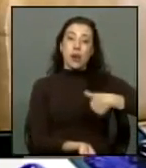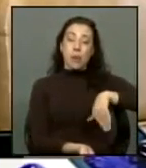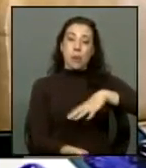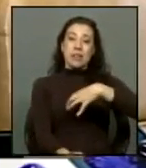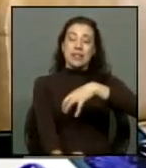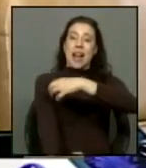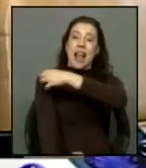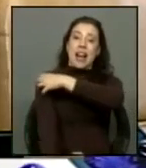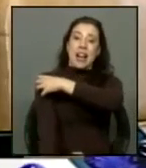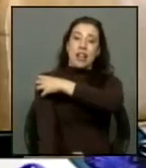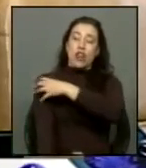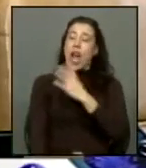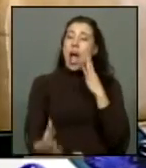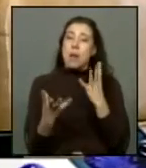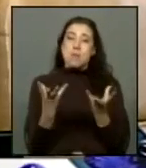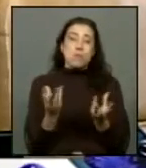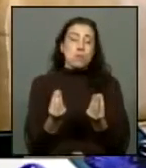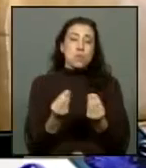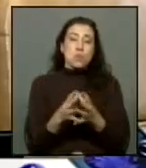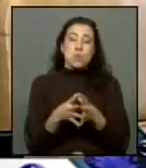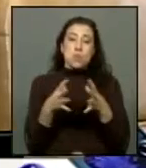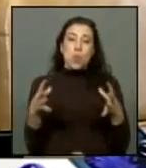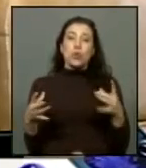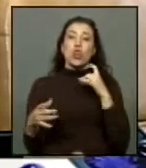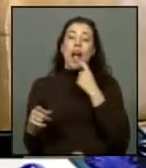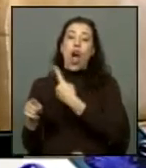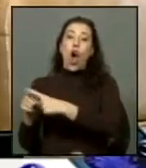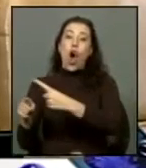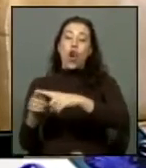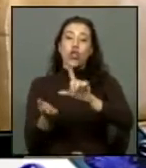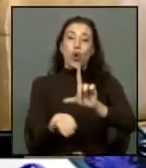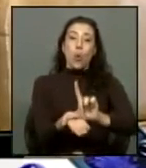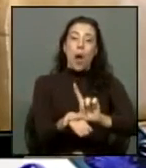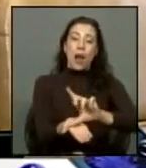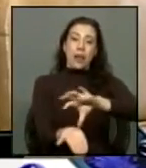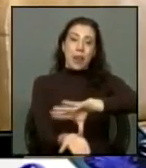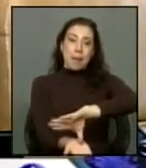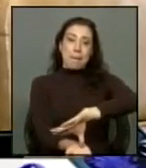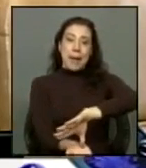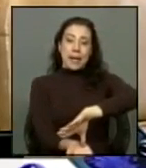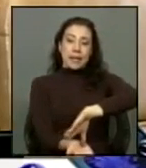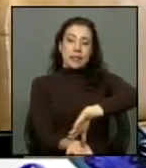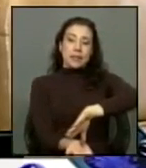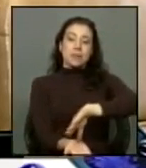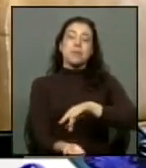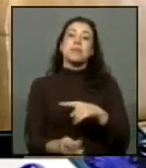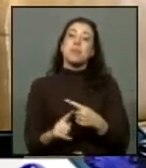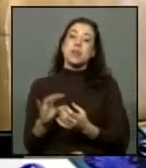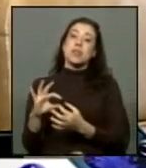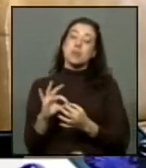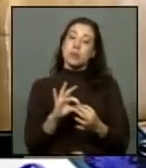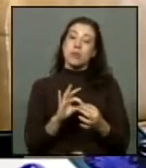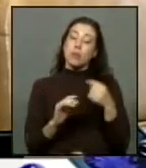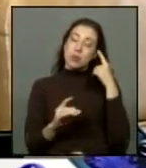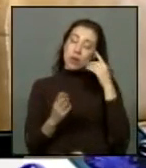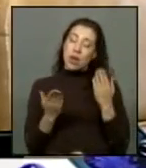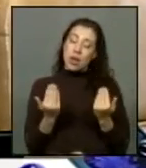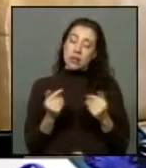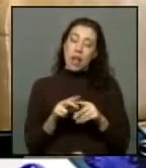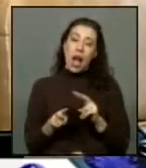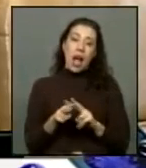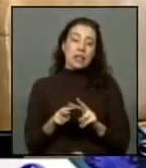de una manera mucho más significativa que en el resto del país y por lo tanto creemos que es necesario establecer una